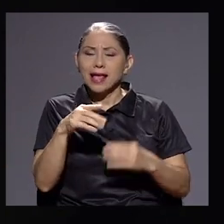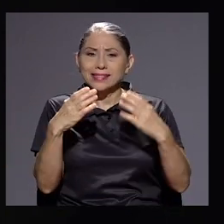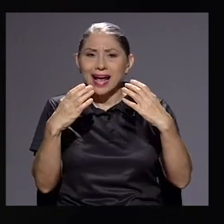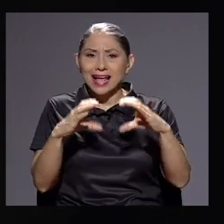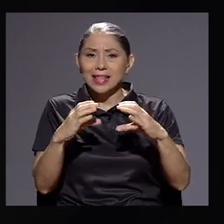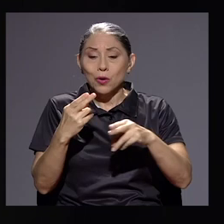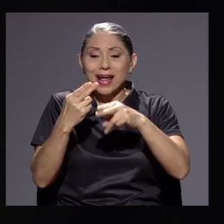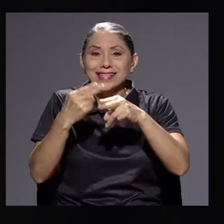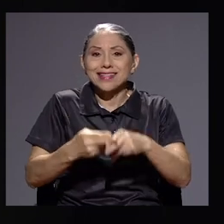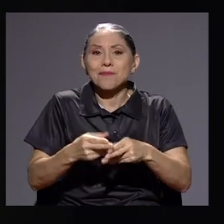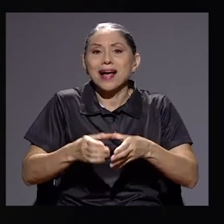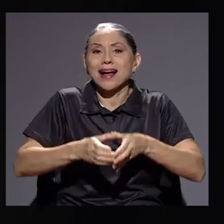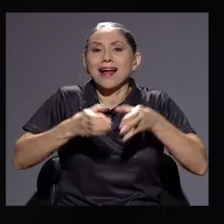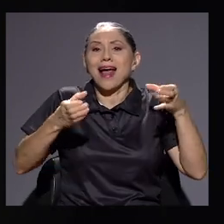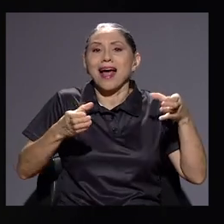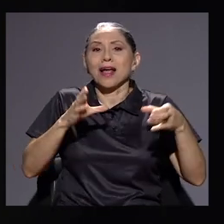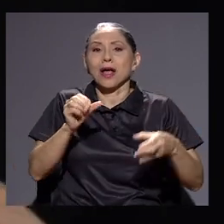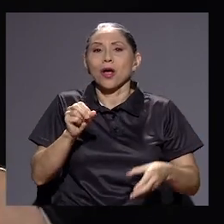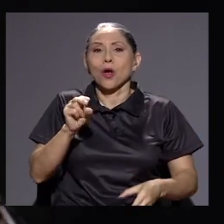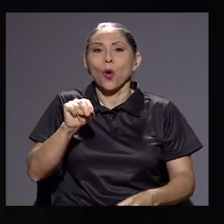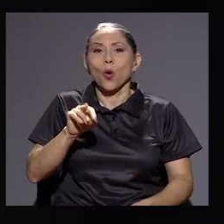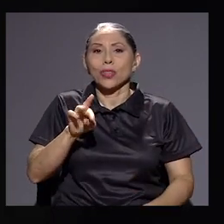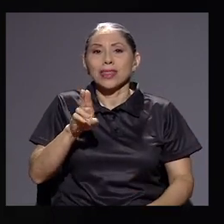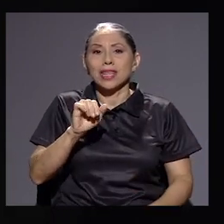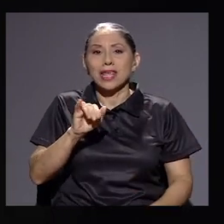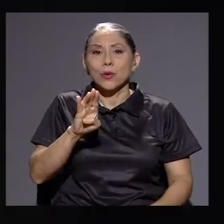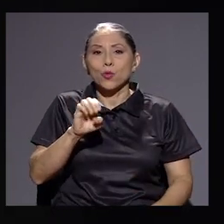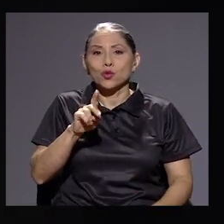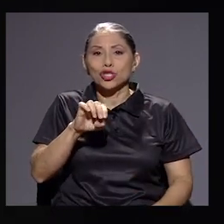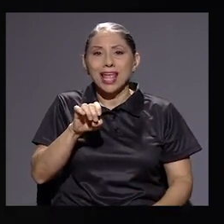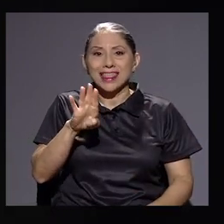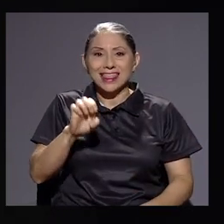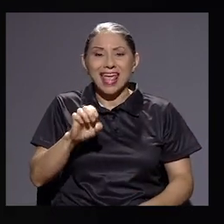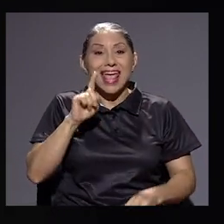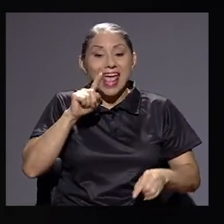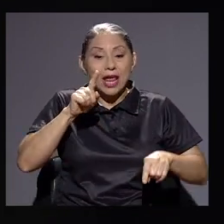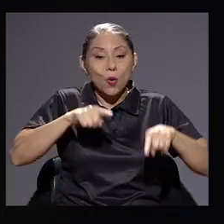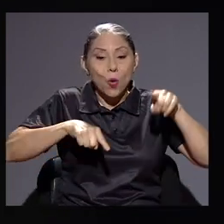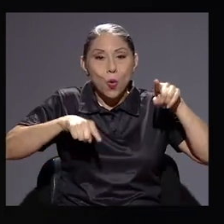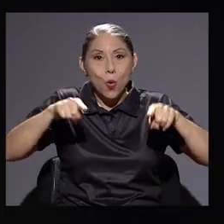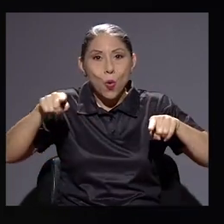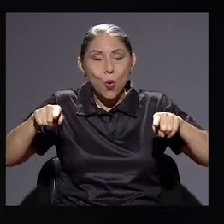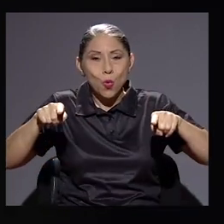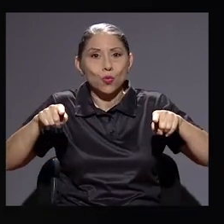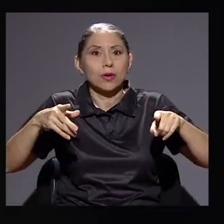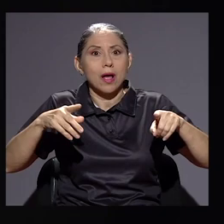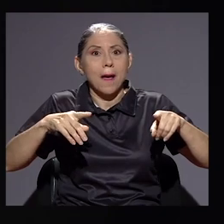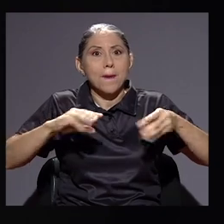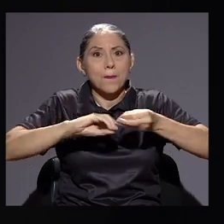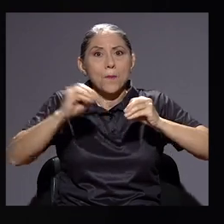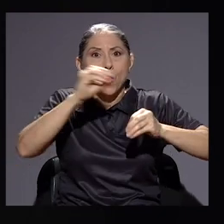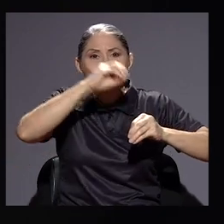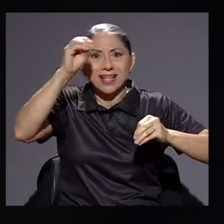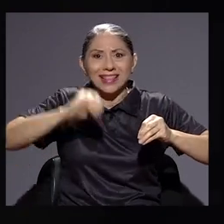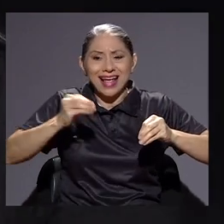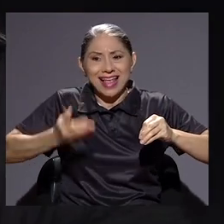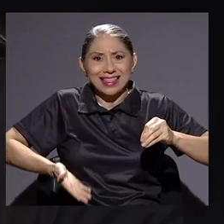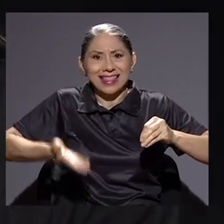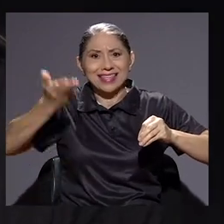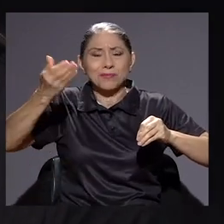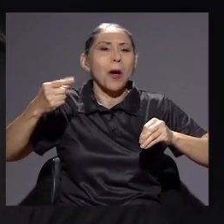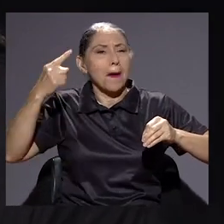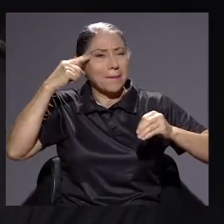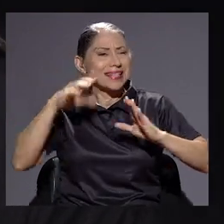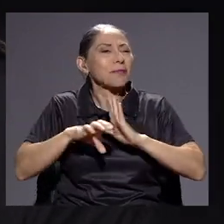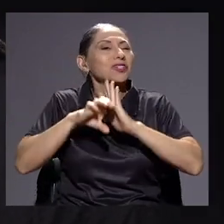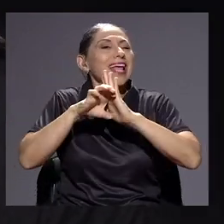categoría de gran contribuyente en un pastel representa un porcentaje altísimo. estamos hablando ni siquiera de un 50%. Claro,